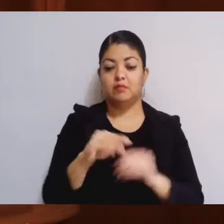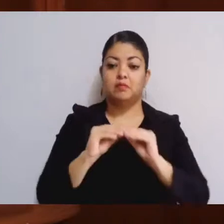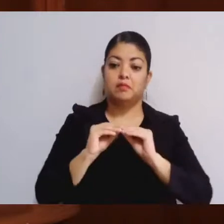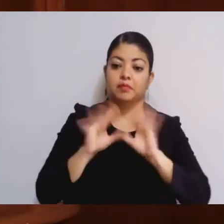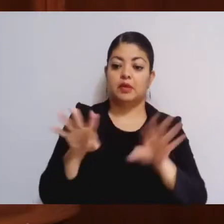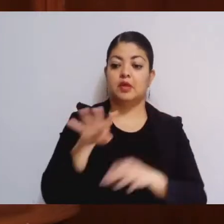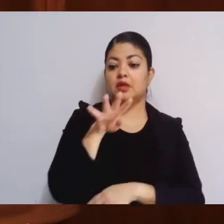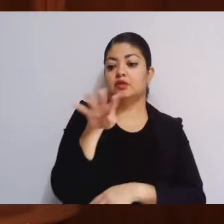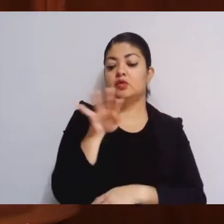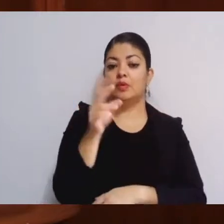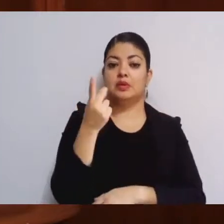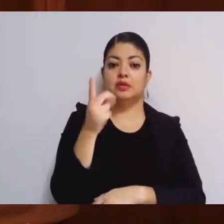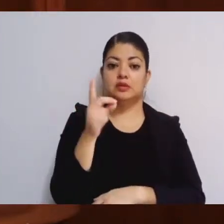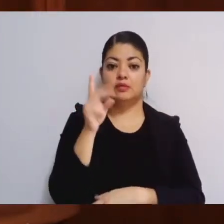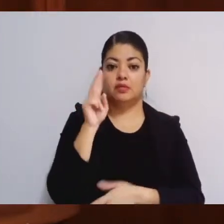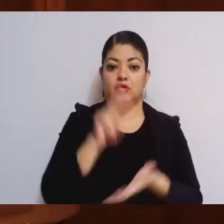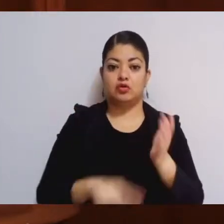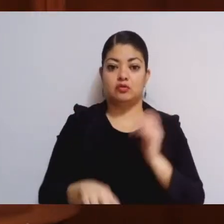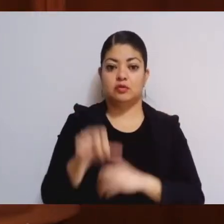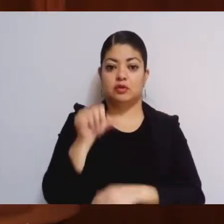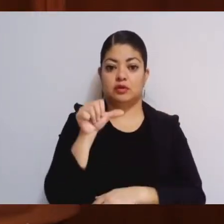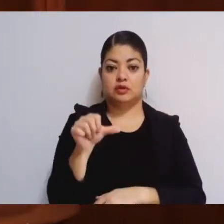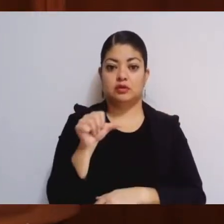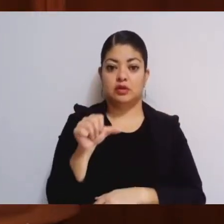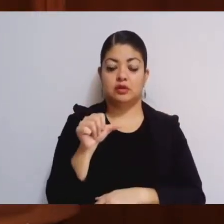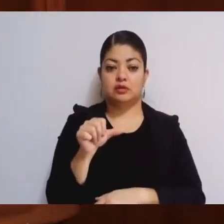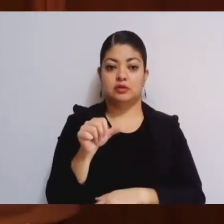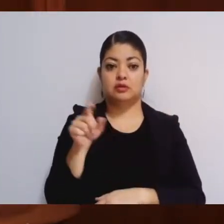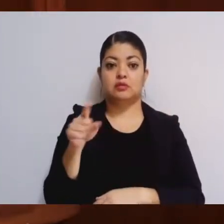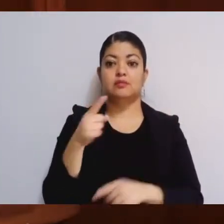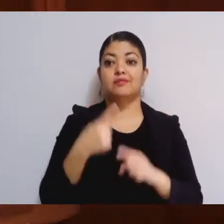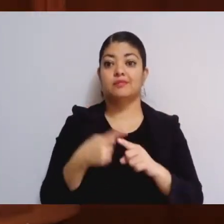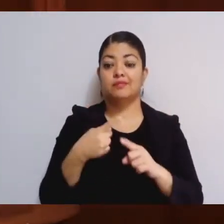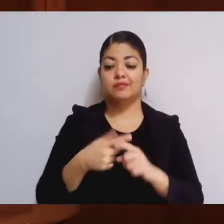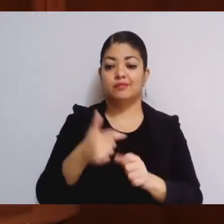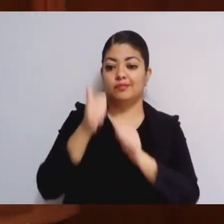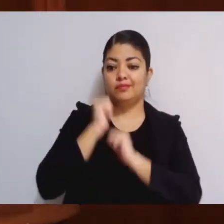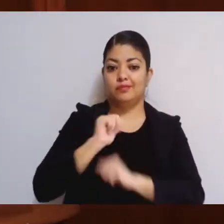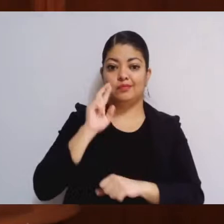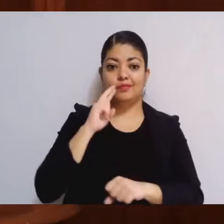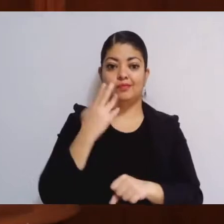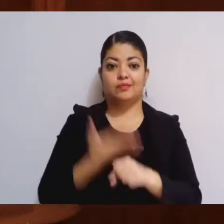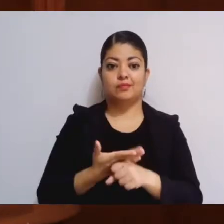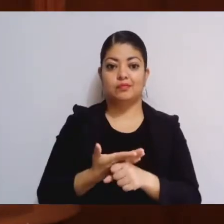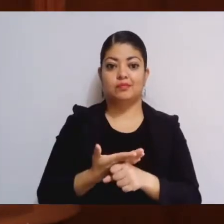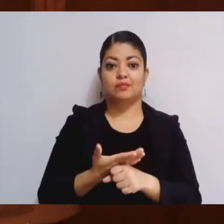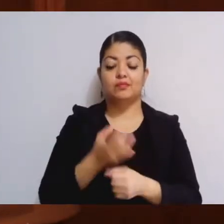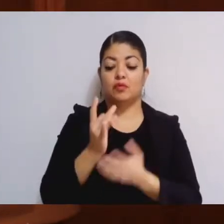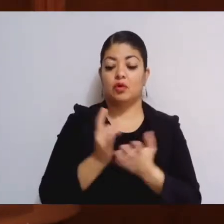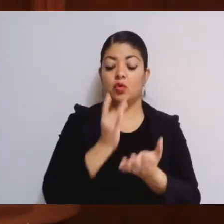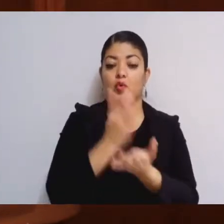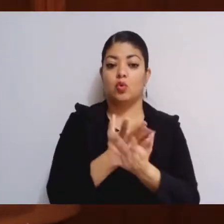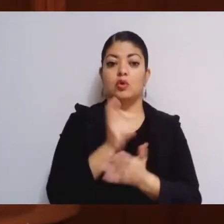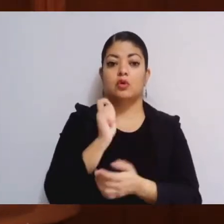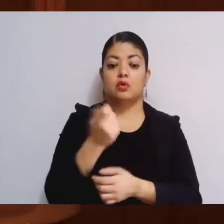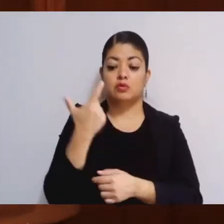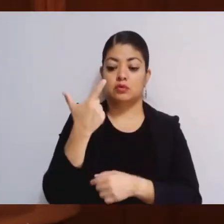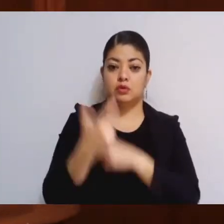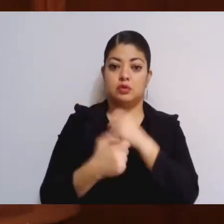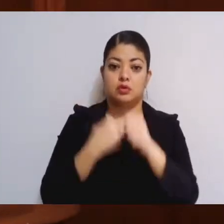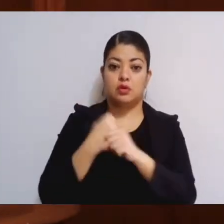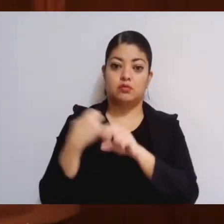19 de diciembre de 2016, quien fungirá en su encargo por única ocasión durante siete años.